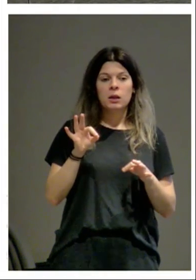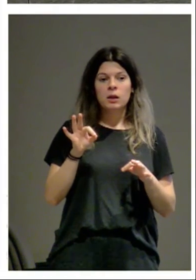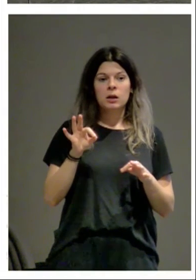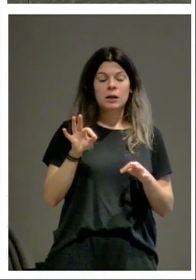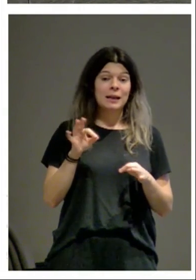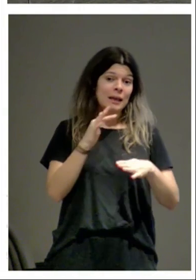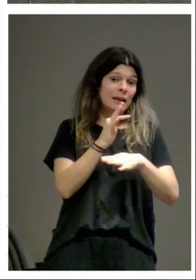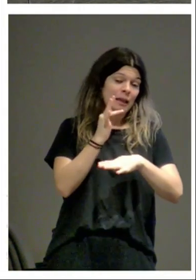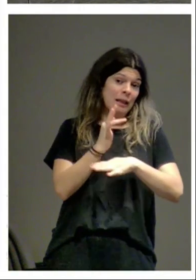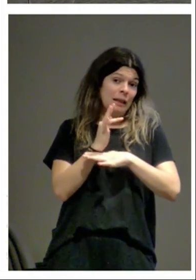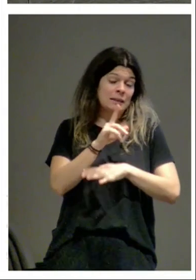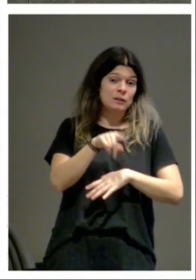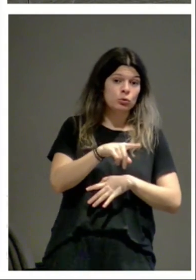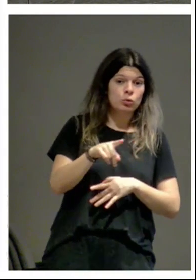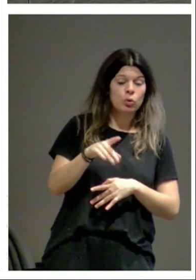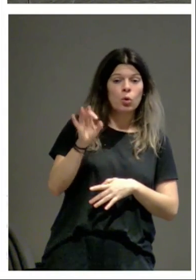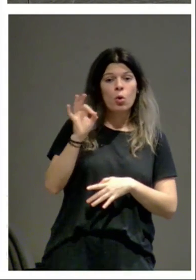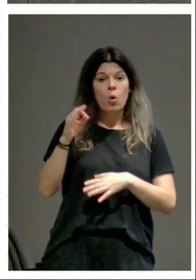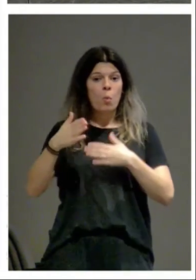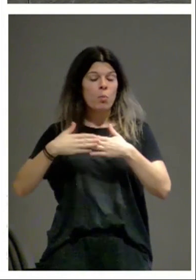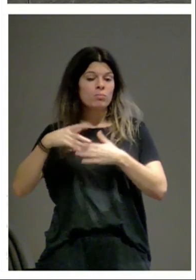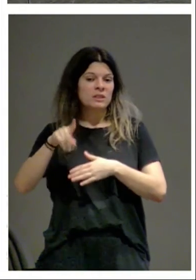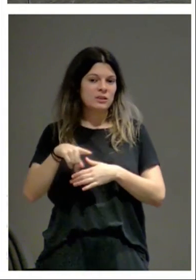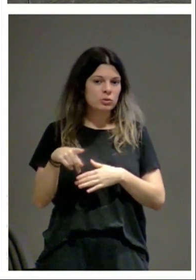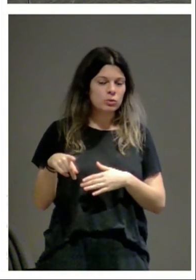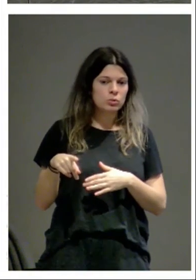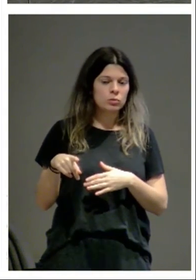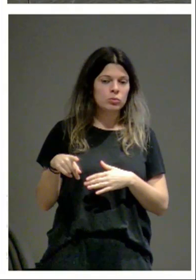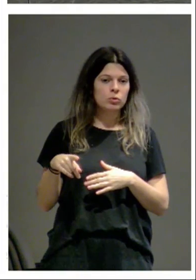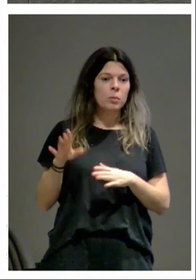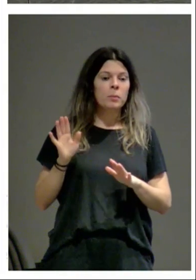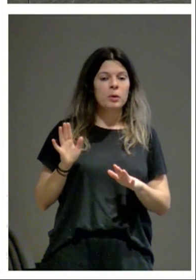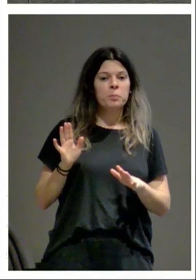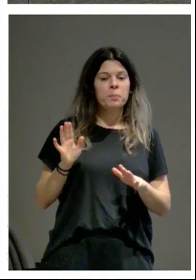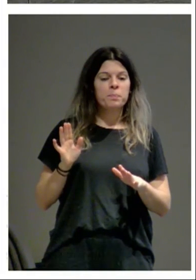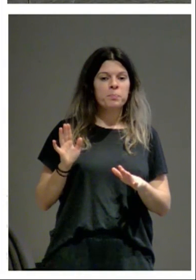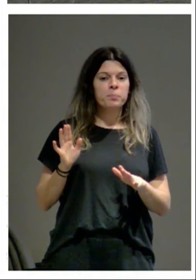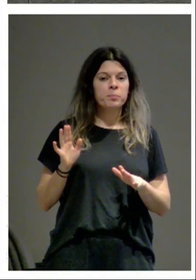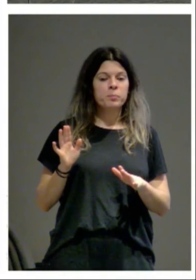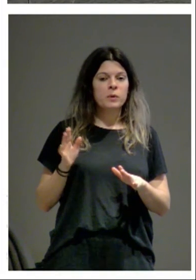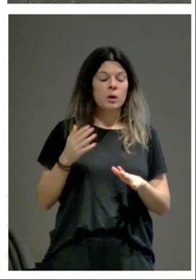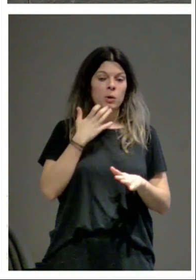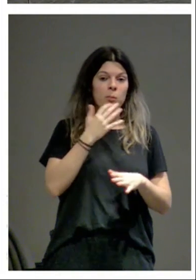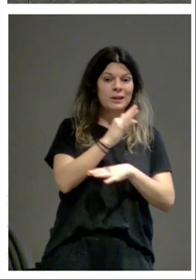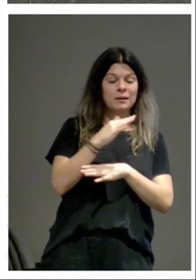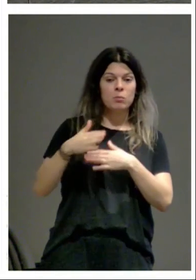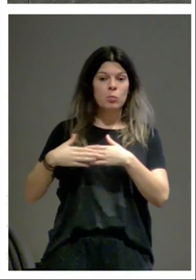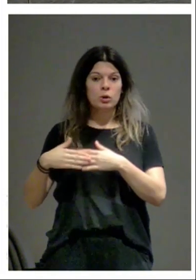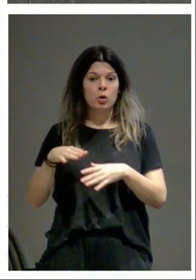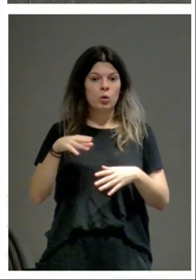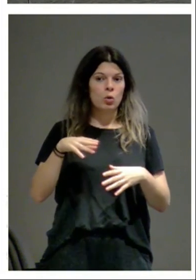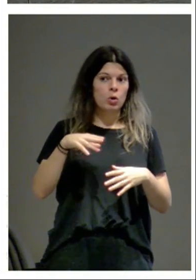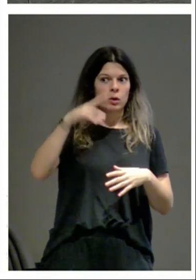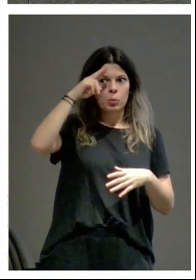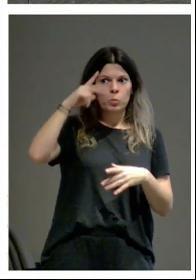cripta tienen que decidir si habrá o no habrá pórtico pero por ejemplo la preocupación de la cripta y el pórtico no es una preocupación